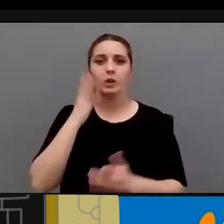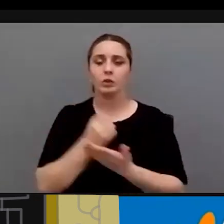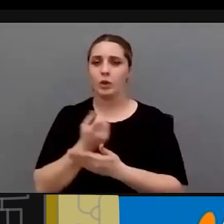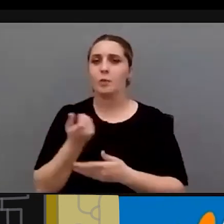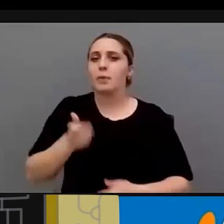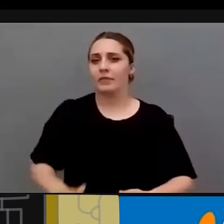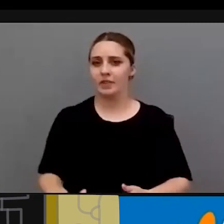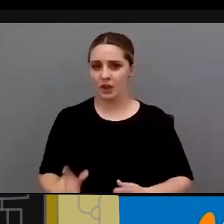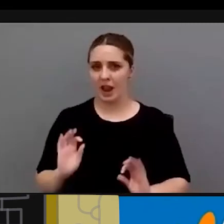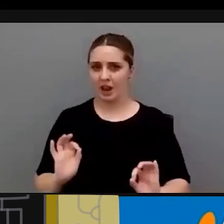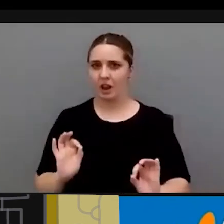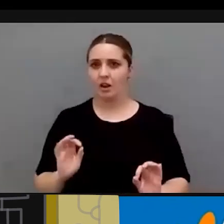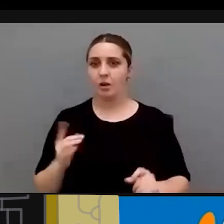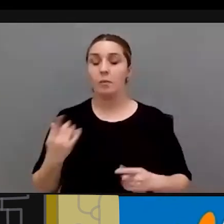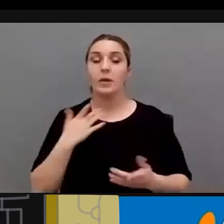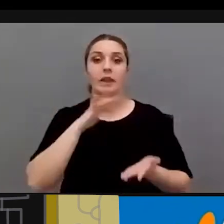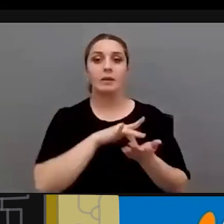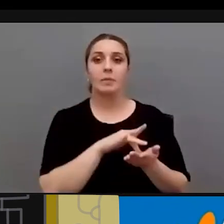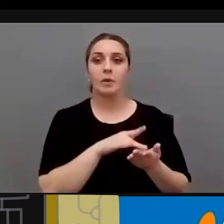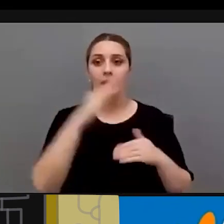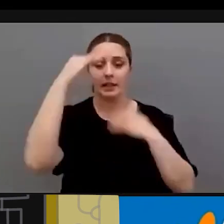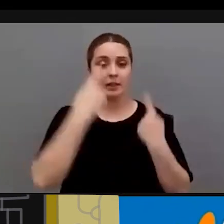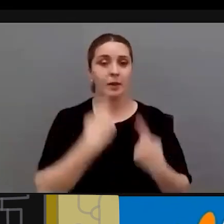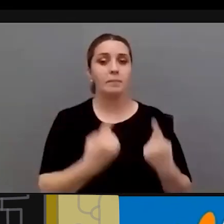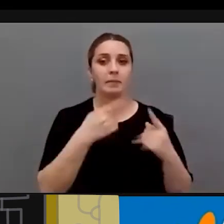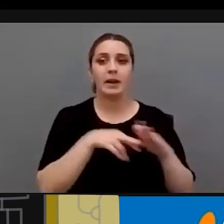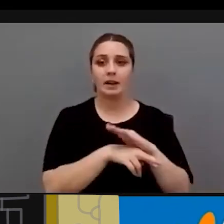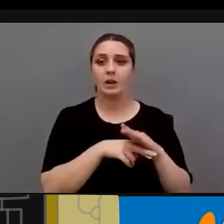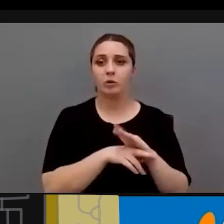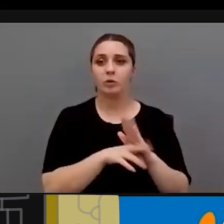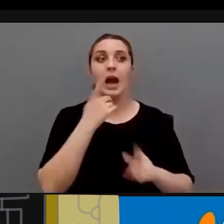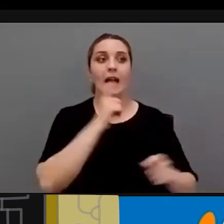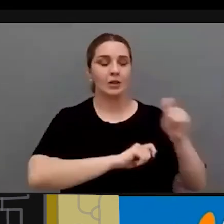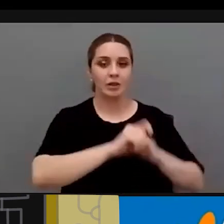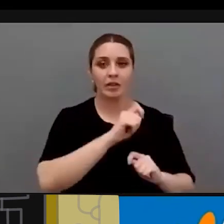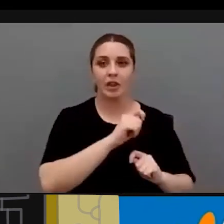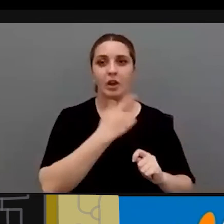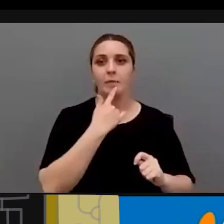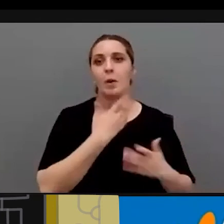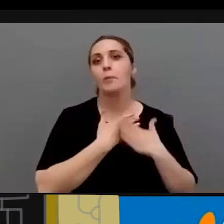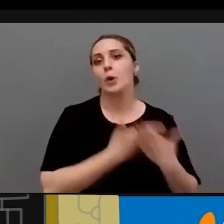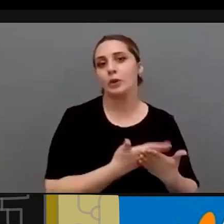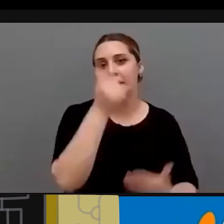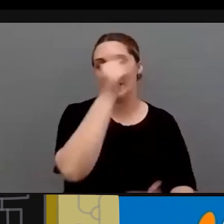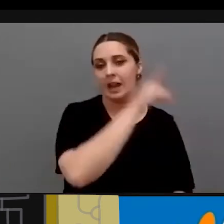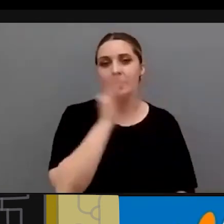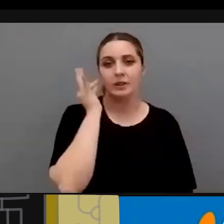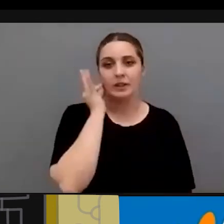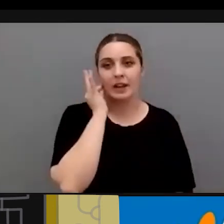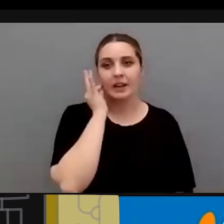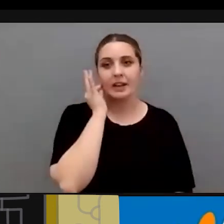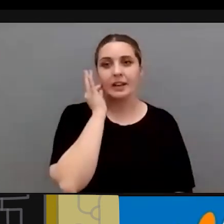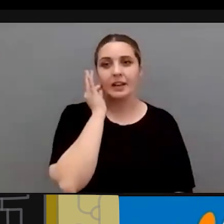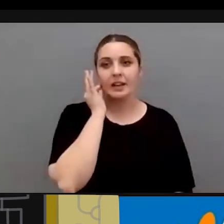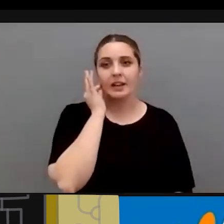ocurran casos donde la primera atención sea el primer recurso sea una asociación con voluntarias o voluntarios que prestan el primer